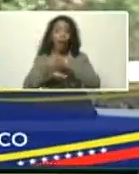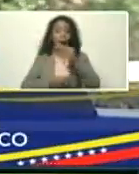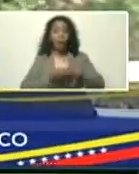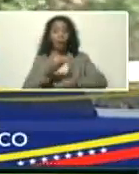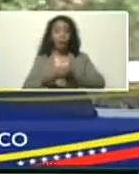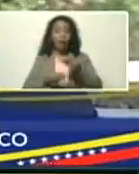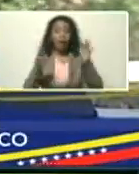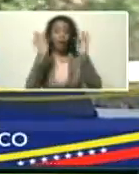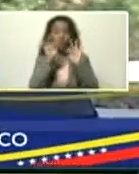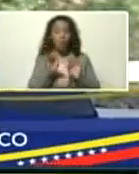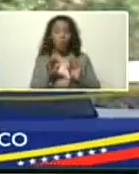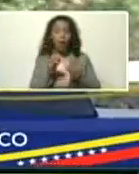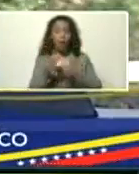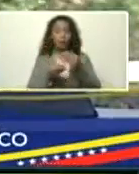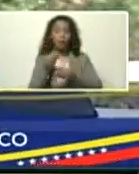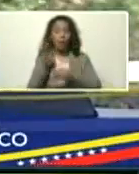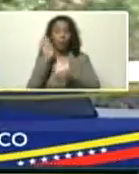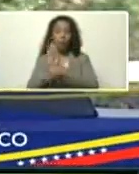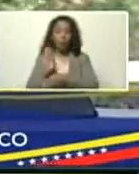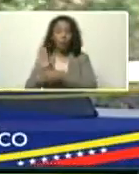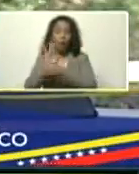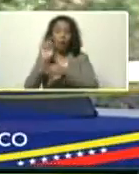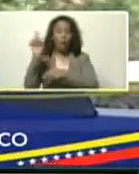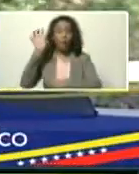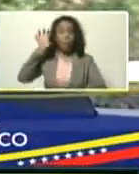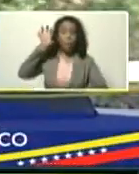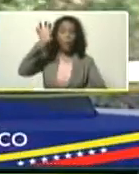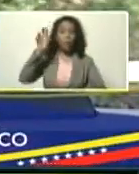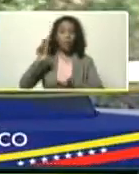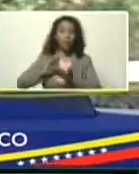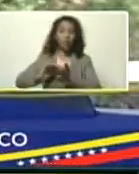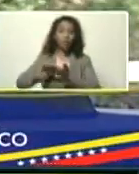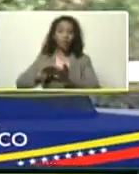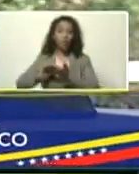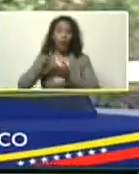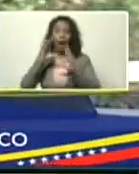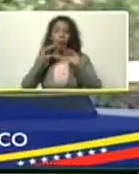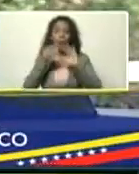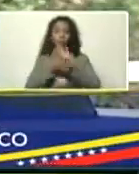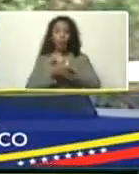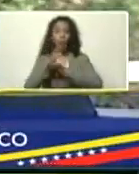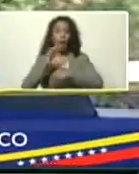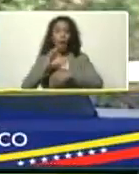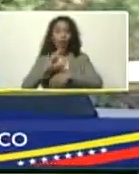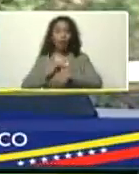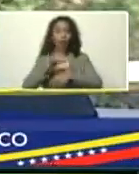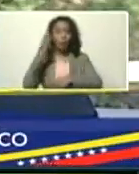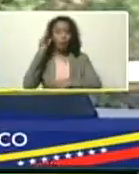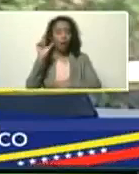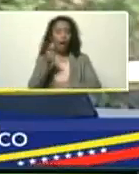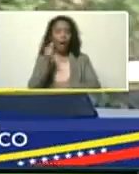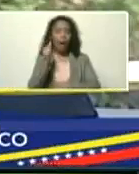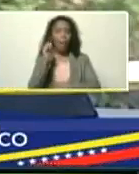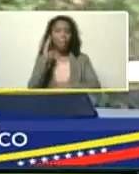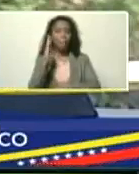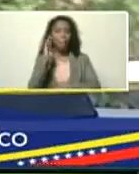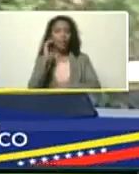tomar previsiones, ese mapa, de previsiones, que habla, la doctora, Gabriela Jiménez,